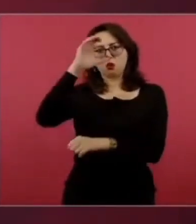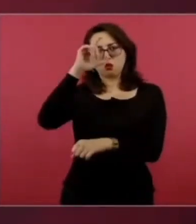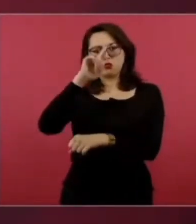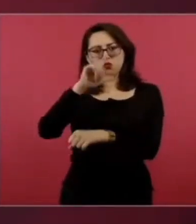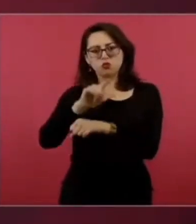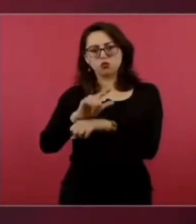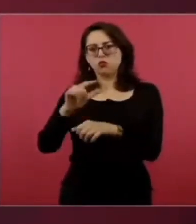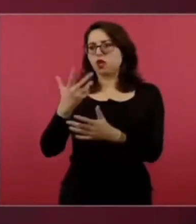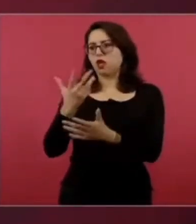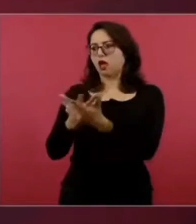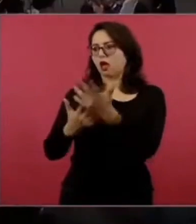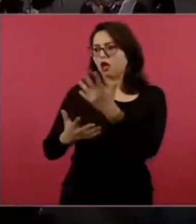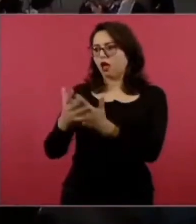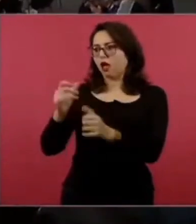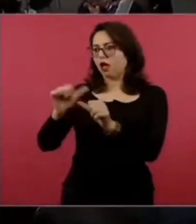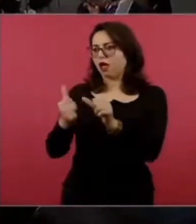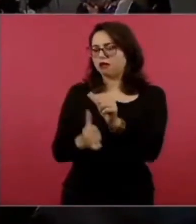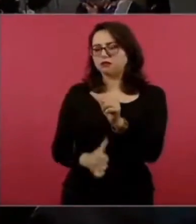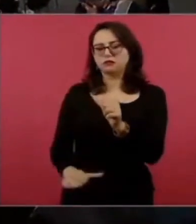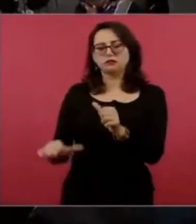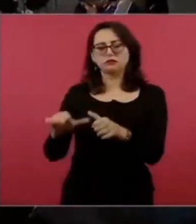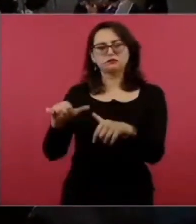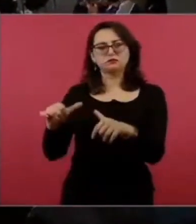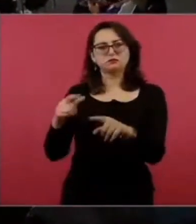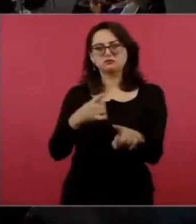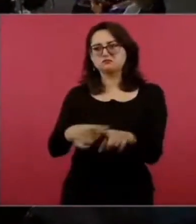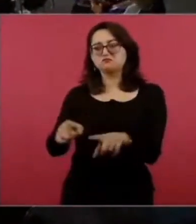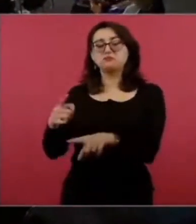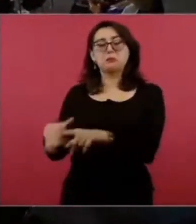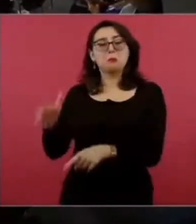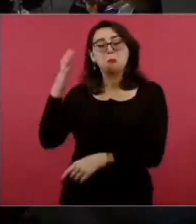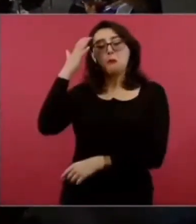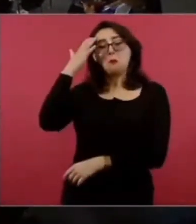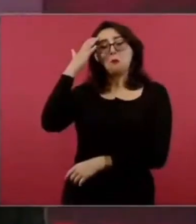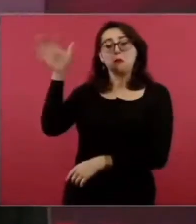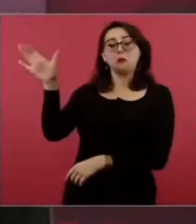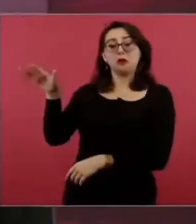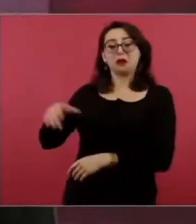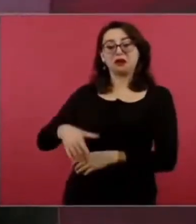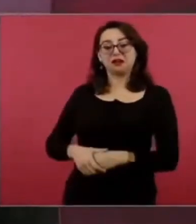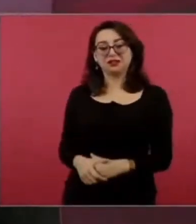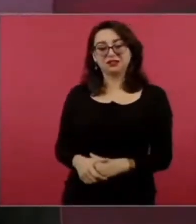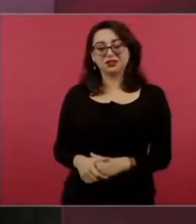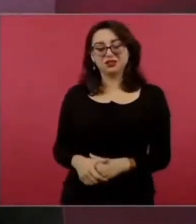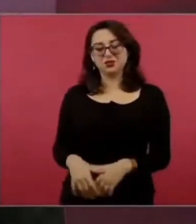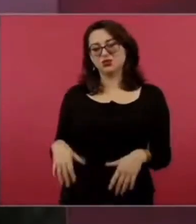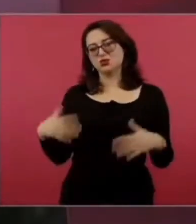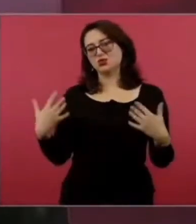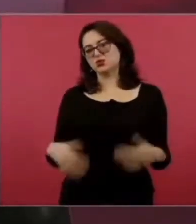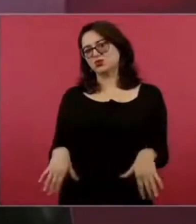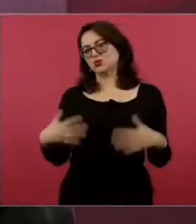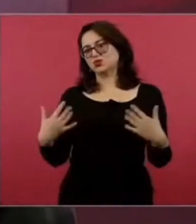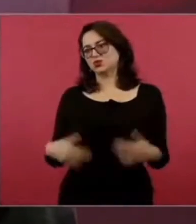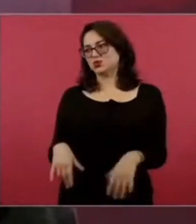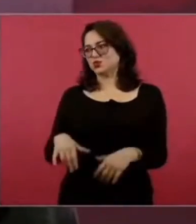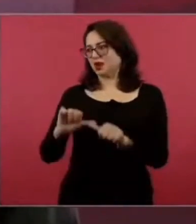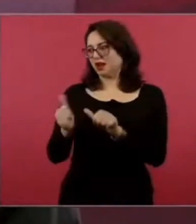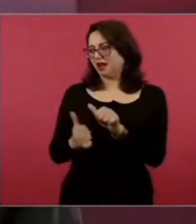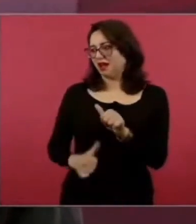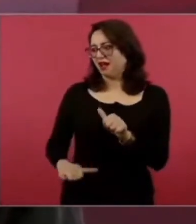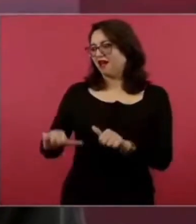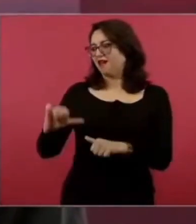artístico, excepcional, espréndido. Entonces,